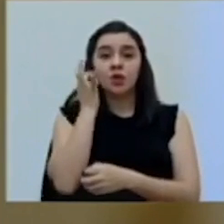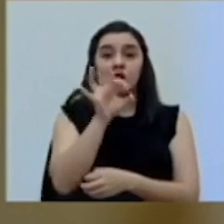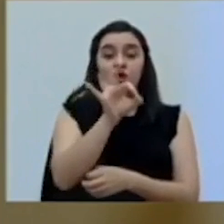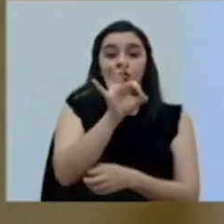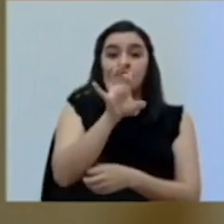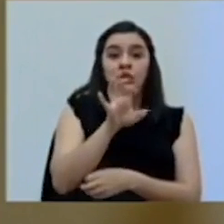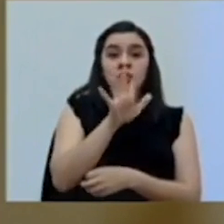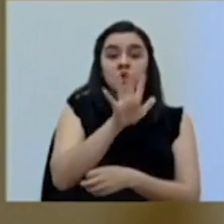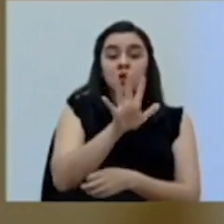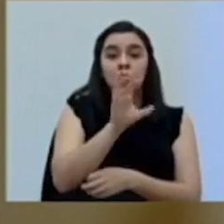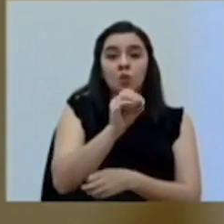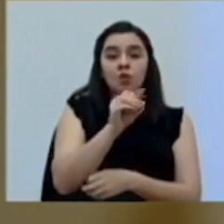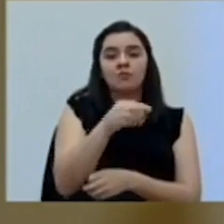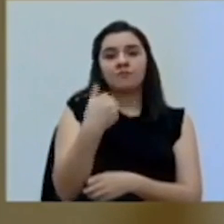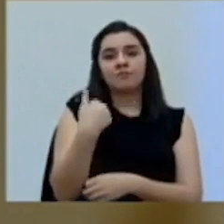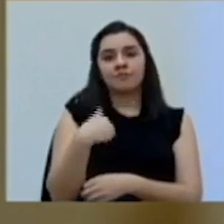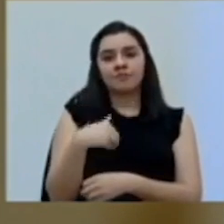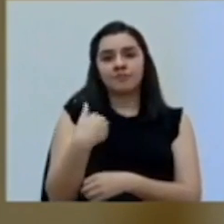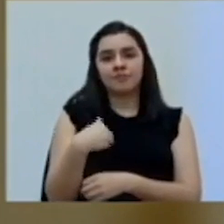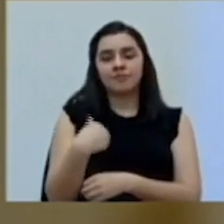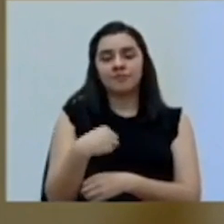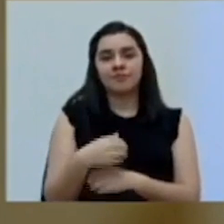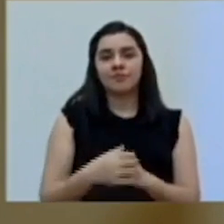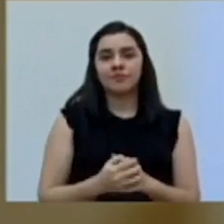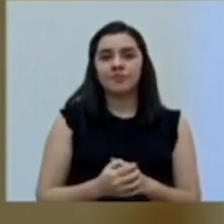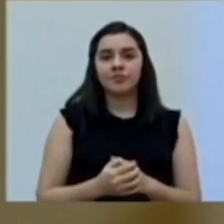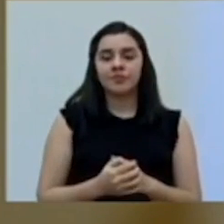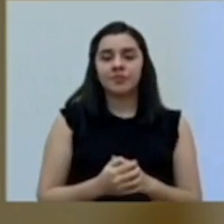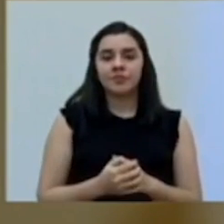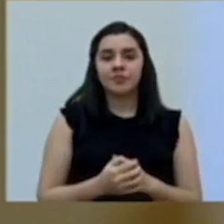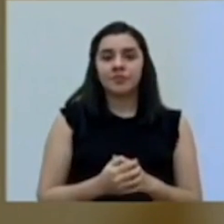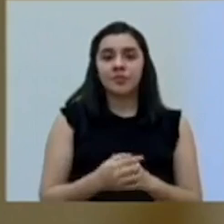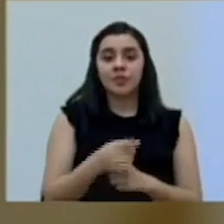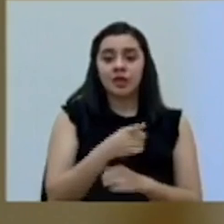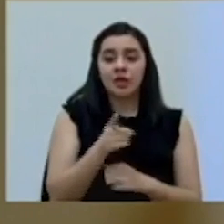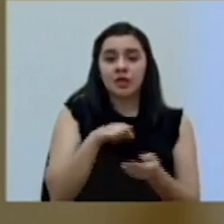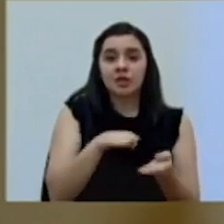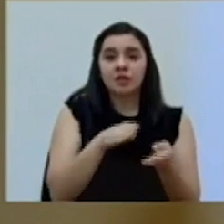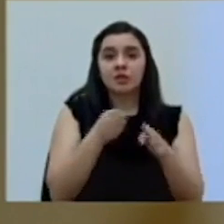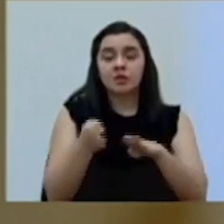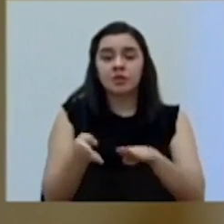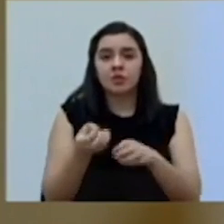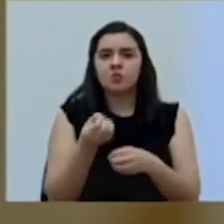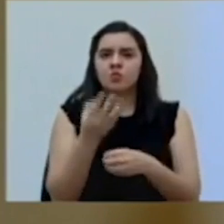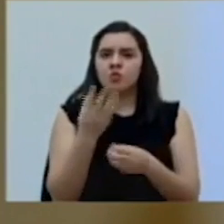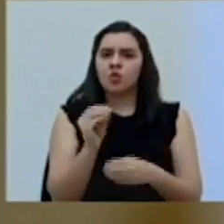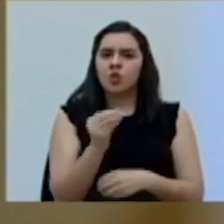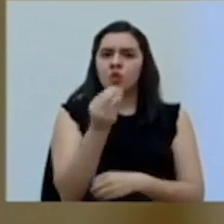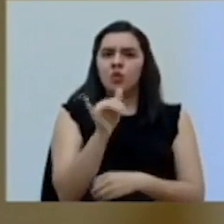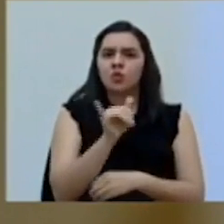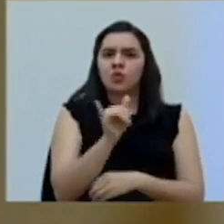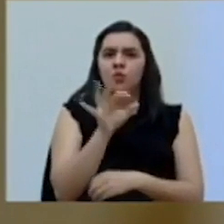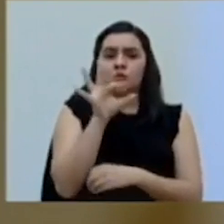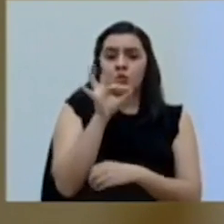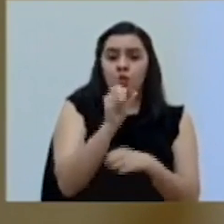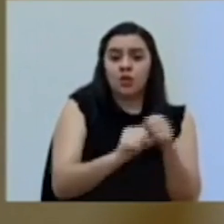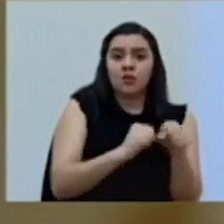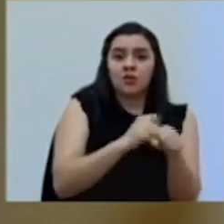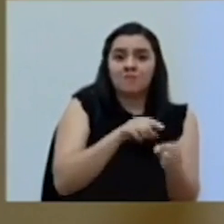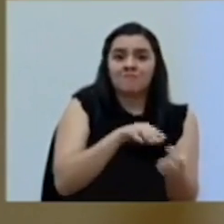950 son hombres. Y han fallecido personas tan jóvenes como los 9 años,